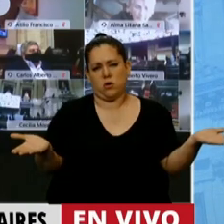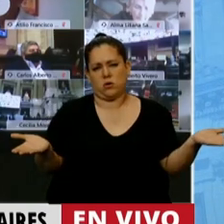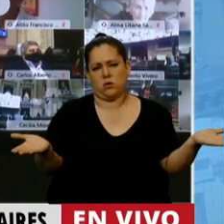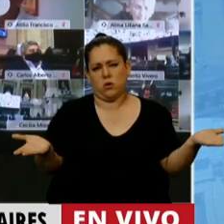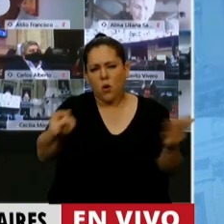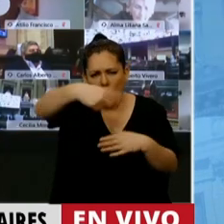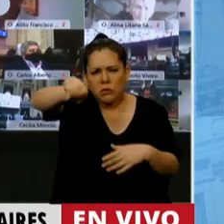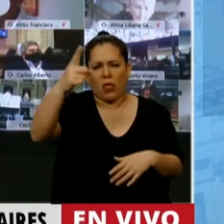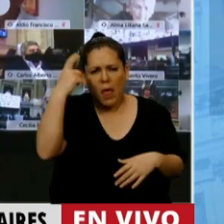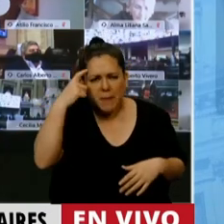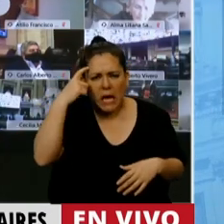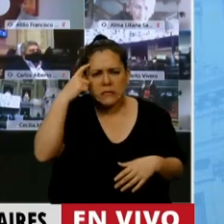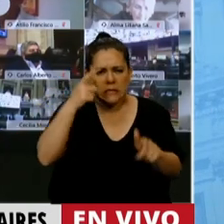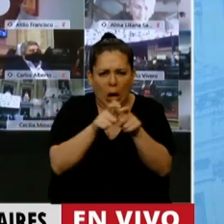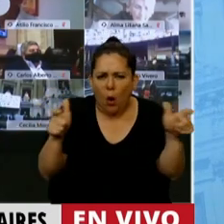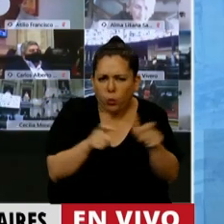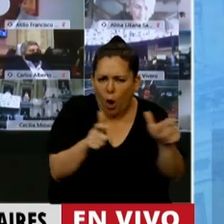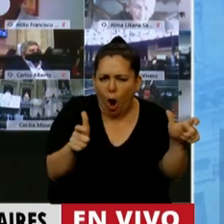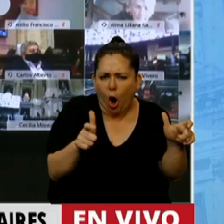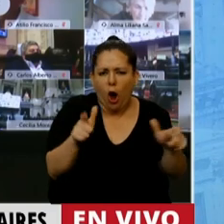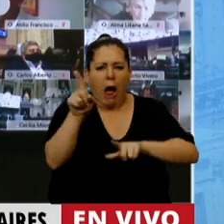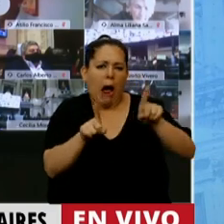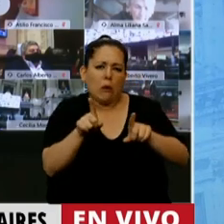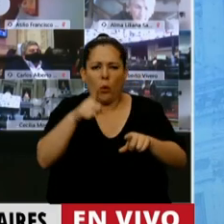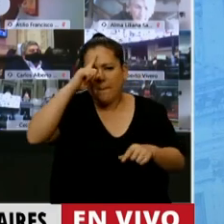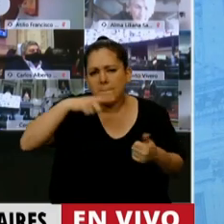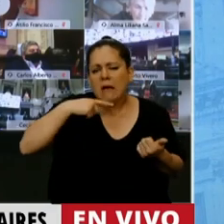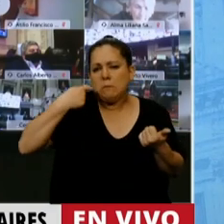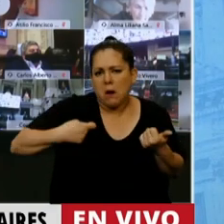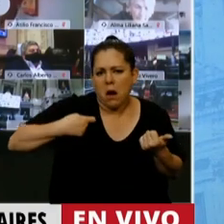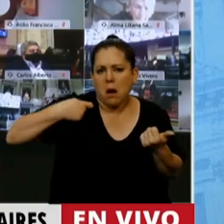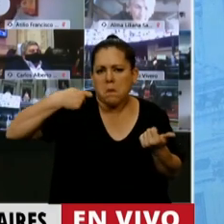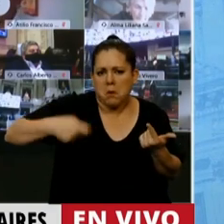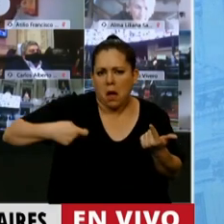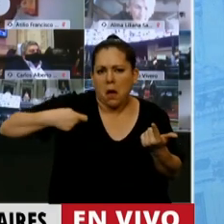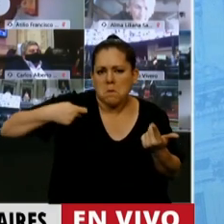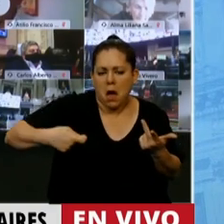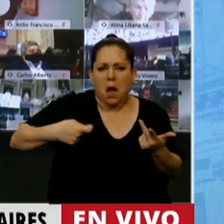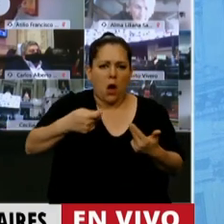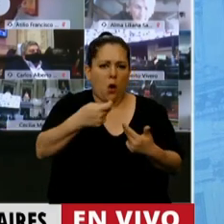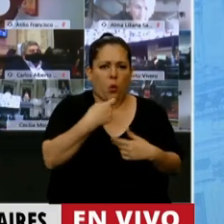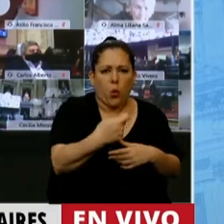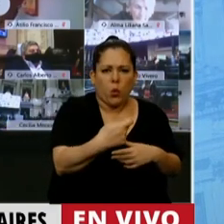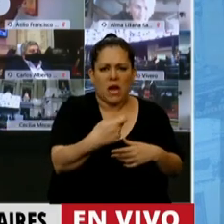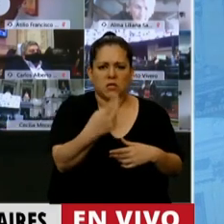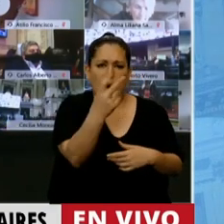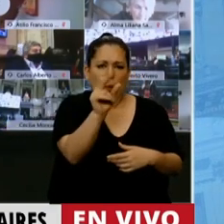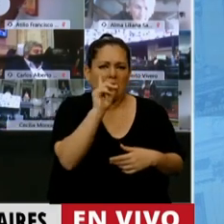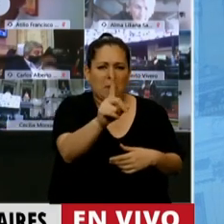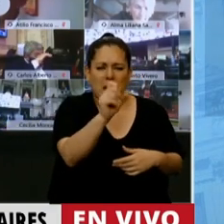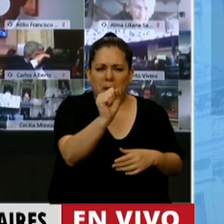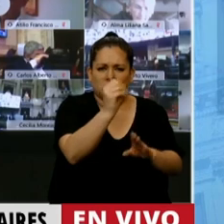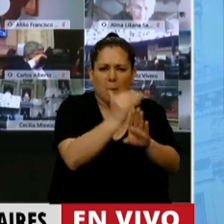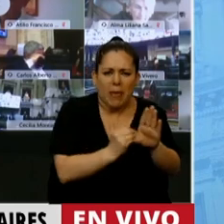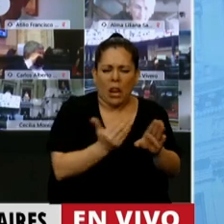¿Creen que con un bono que pagaron algunos meses, con jubilaciones que están por abajo de los 20.000 pesos,